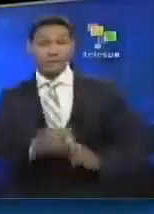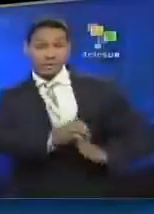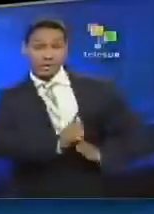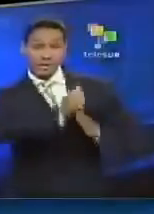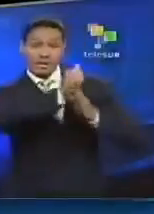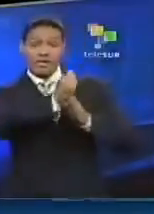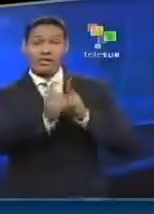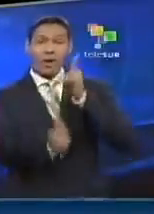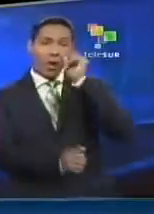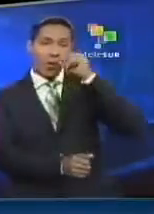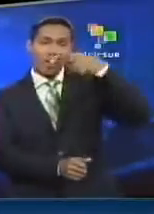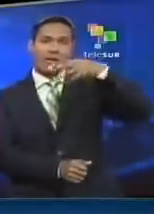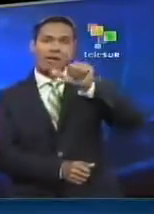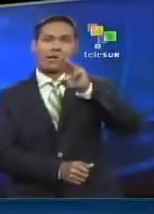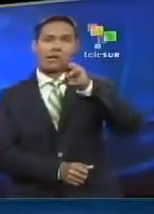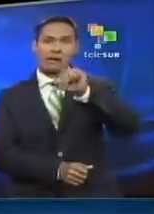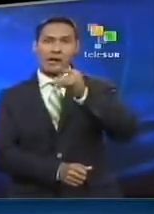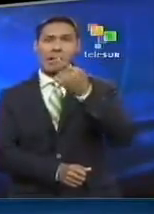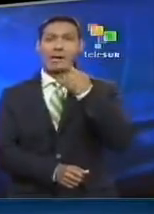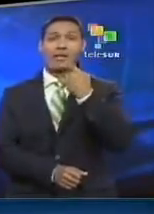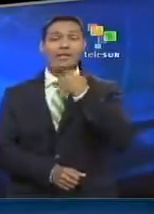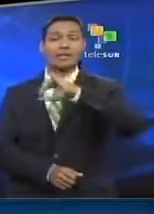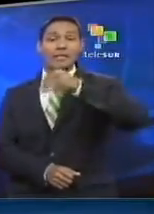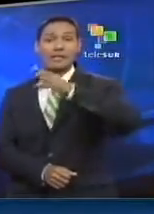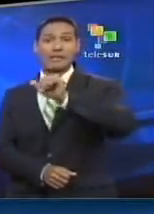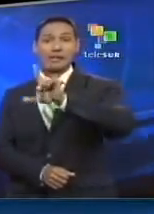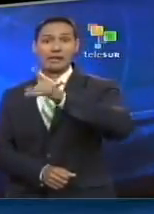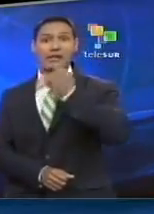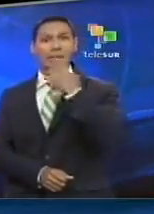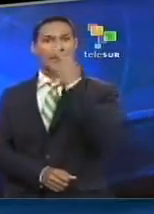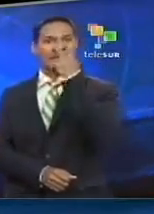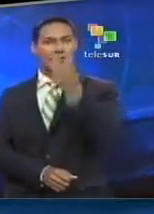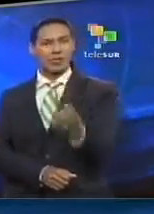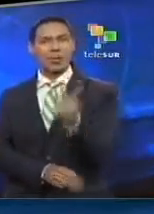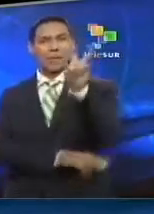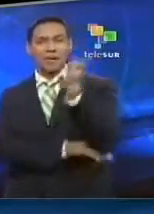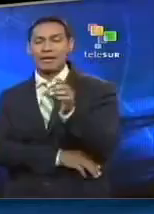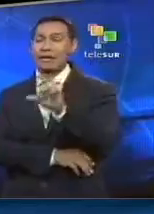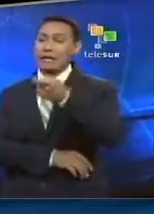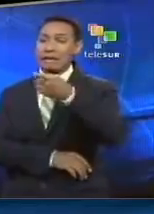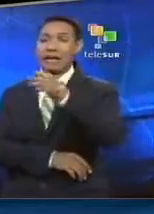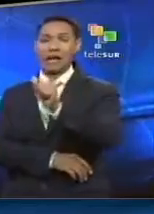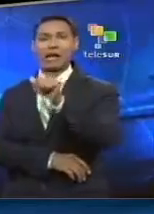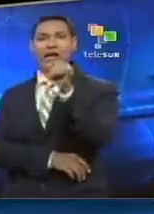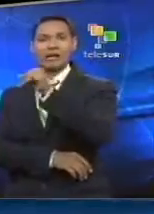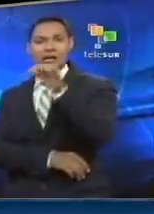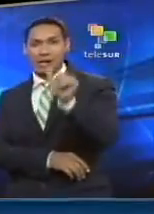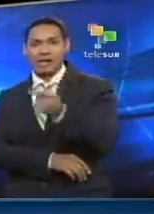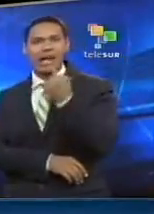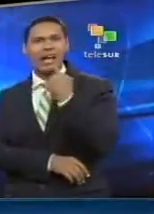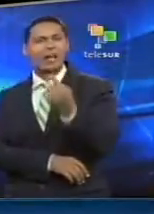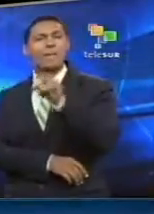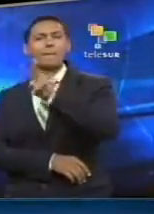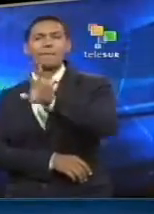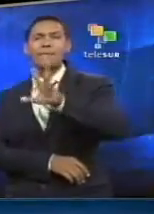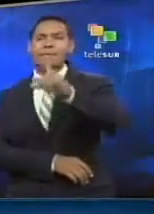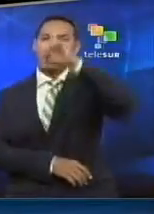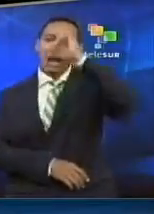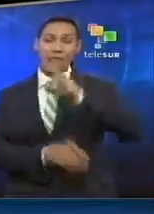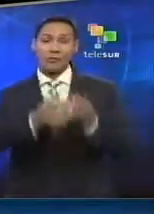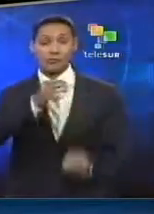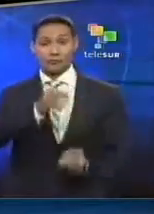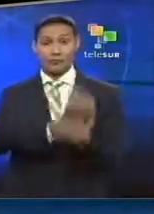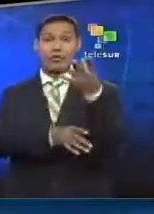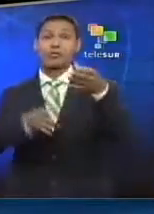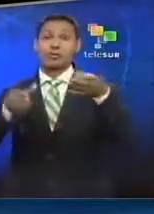Y el líder del movimiento Hamas en el exilio, Yalet Meshal, visitó este viernes la franja de Gaza en ocasión, el 25º